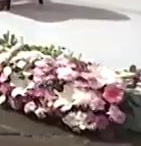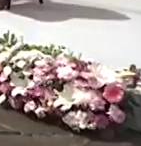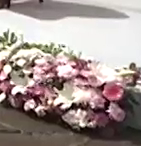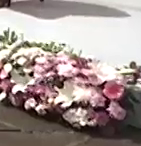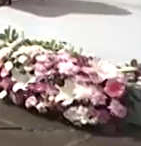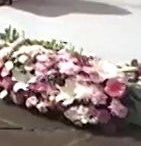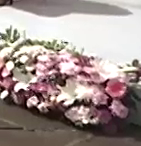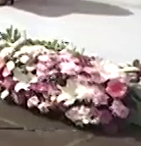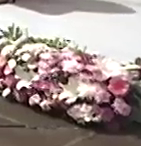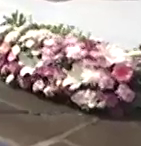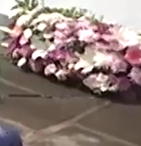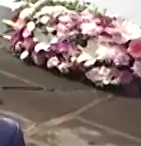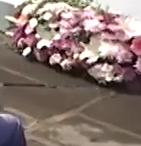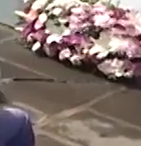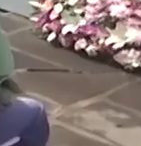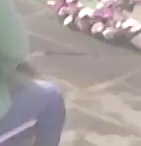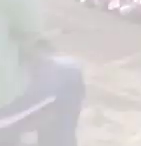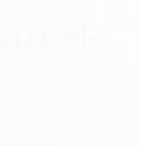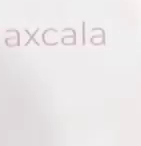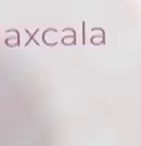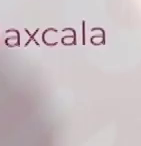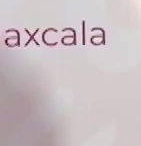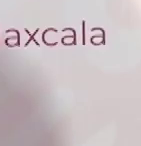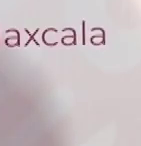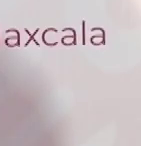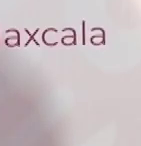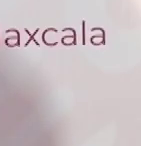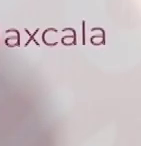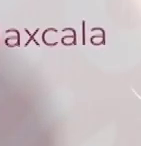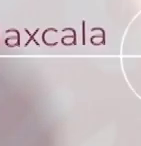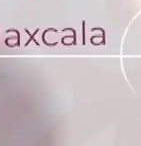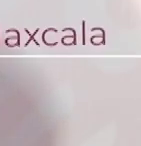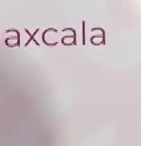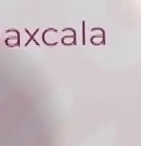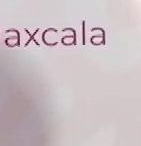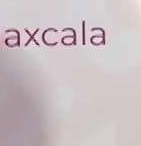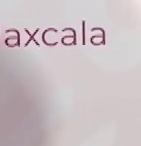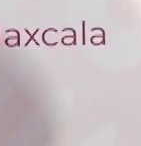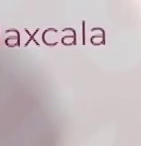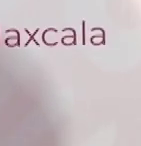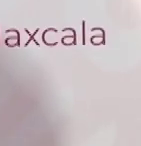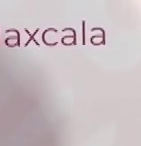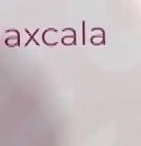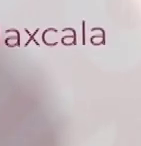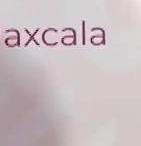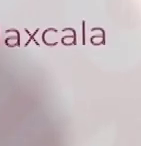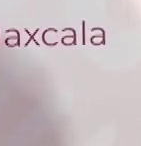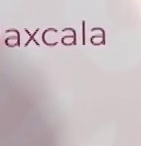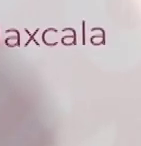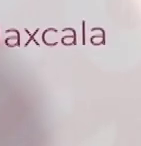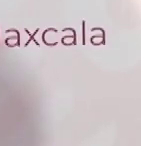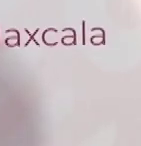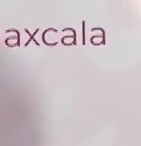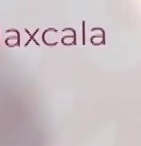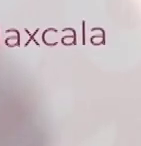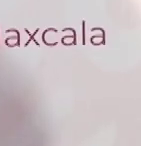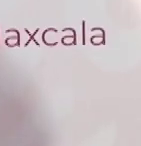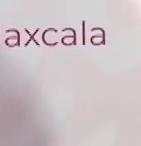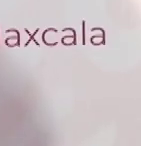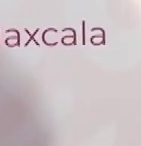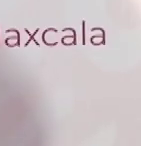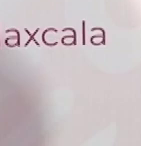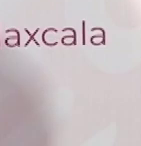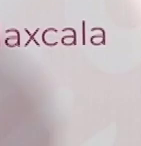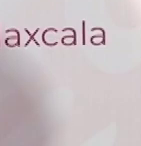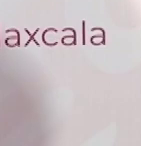patrimonio cultural inmaterial del país. En resumen, se ha logrado en la presente administración beneficiar a 1